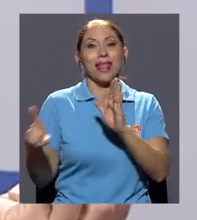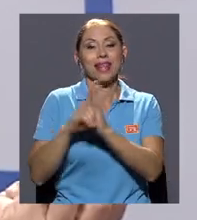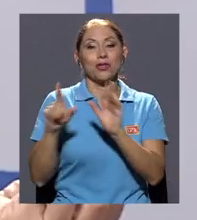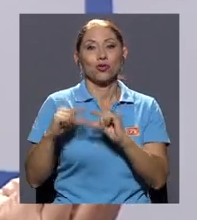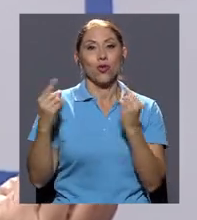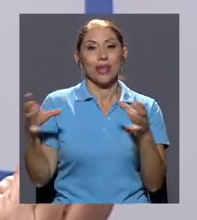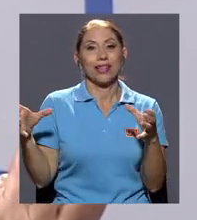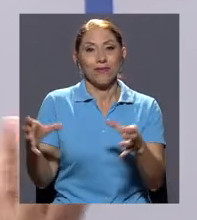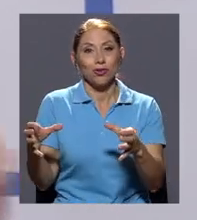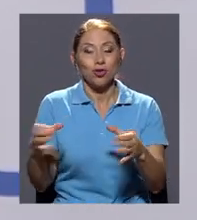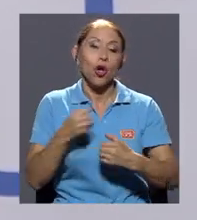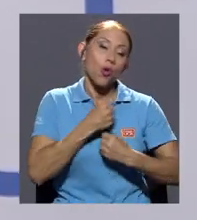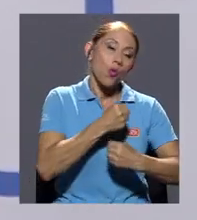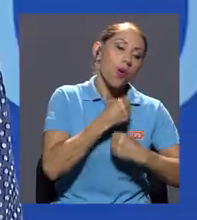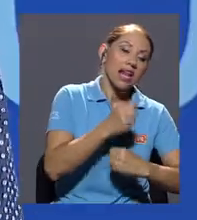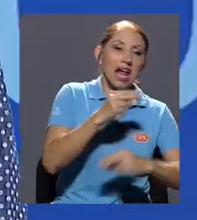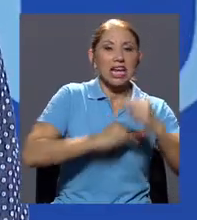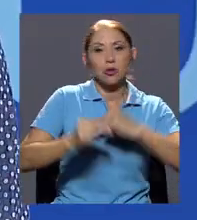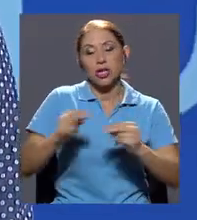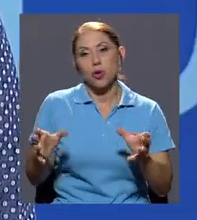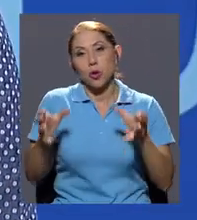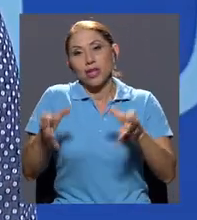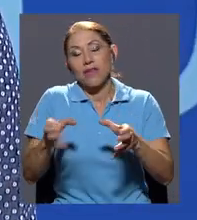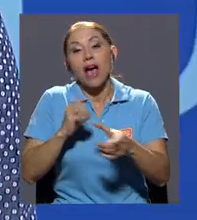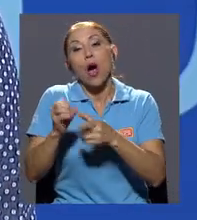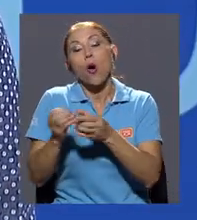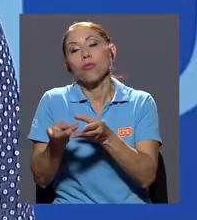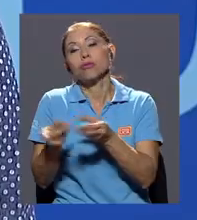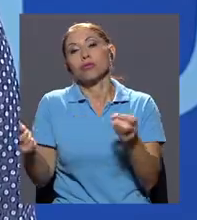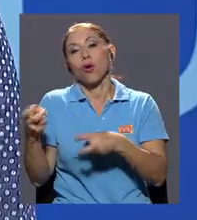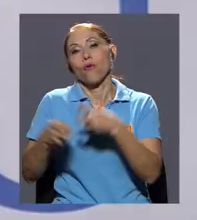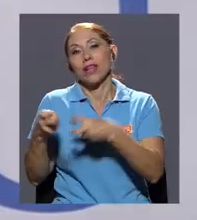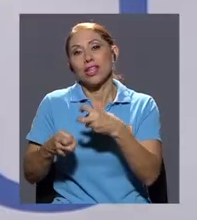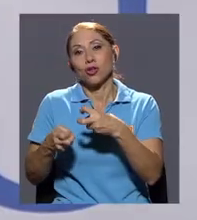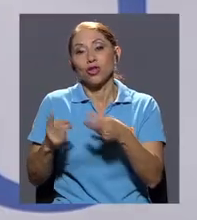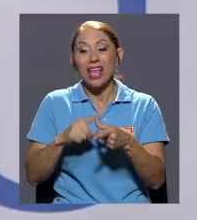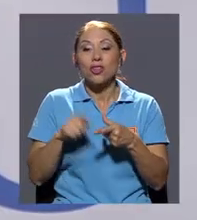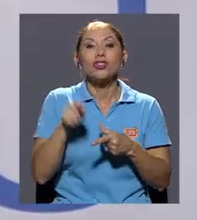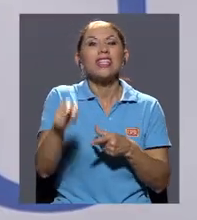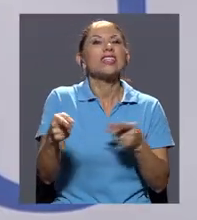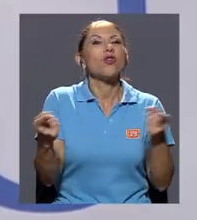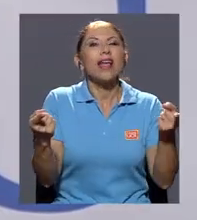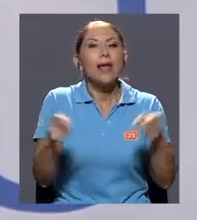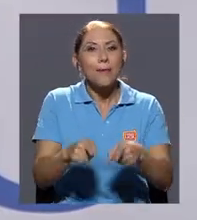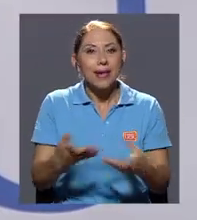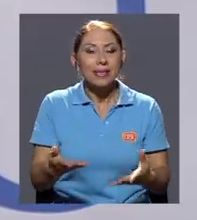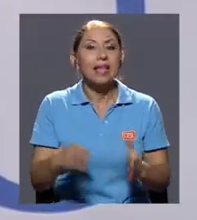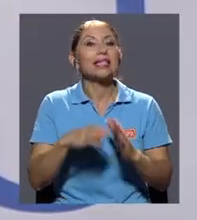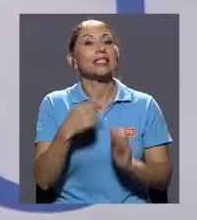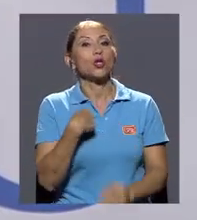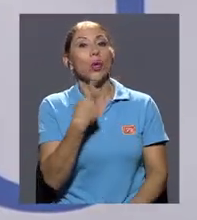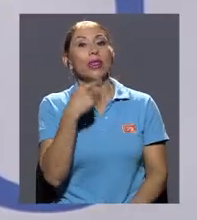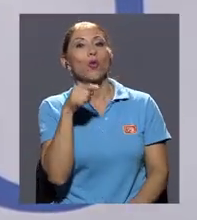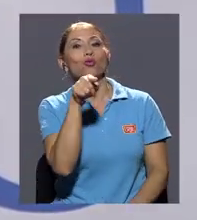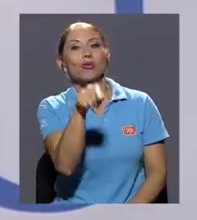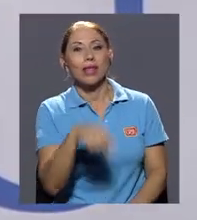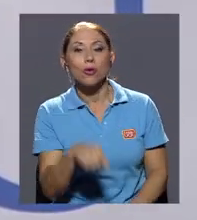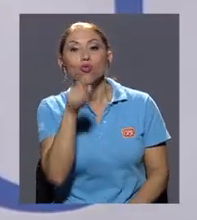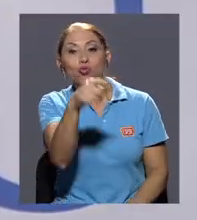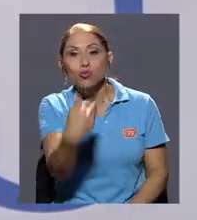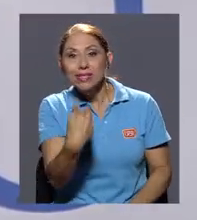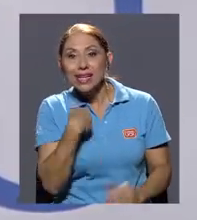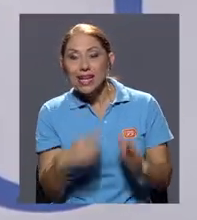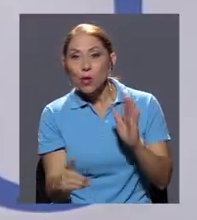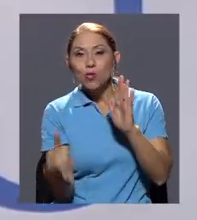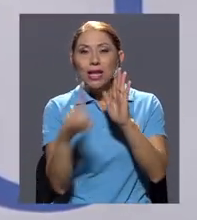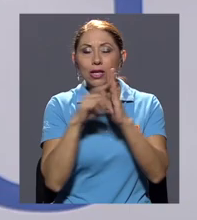colectiva, como en la solución de conflictos colectivos. Entonces, eso por definición, ¿qué genera? Si yo te digo, vos tenés un derecho humano